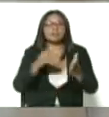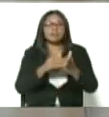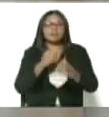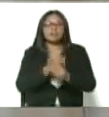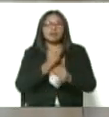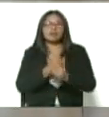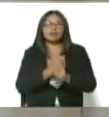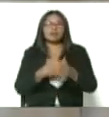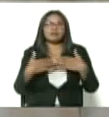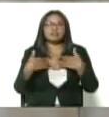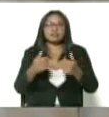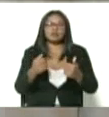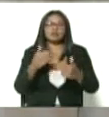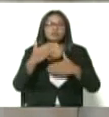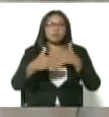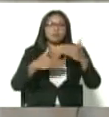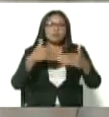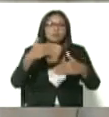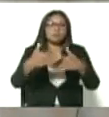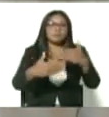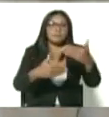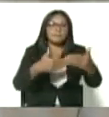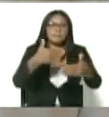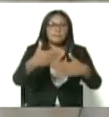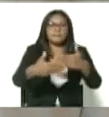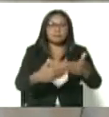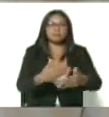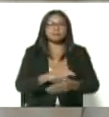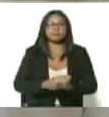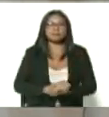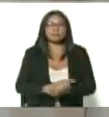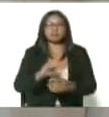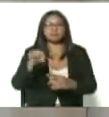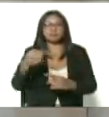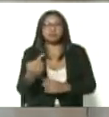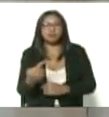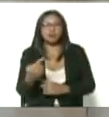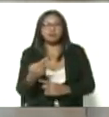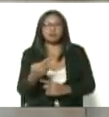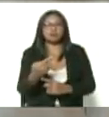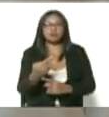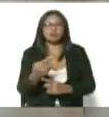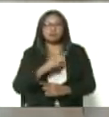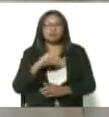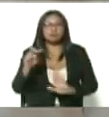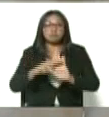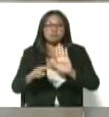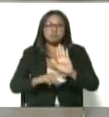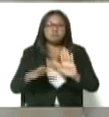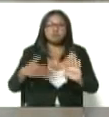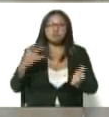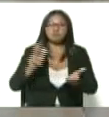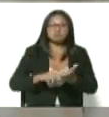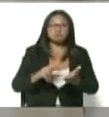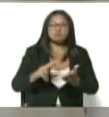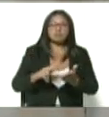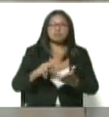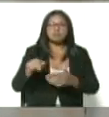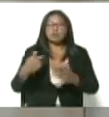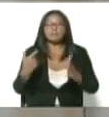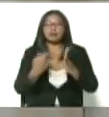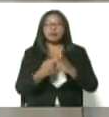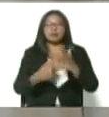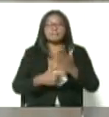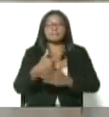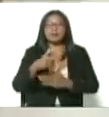de manera progresiva y escalonada para luego cumplir con lo que está estipulado que el objetivo de vacunar